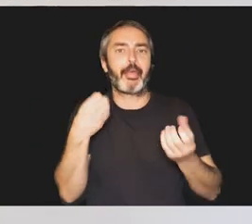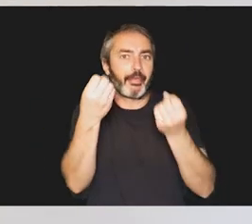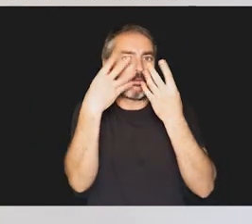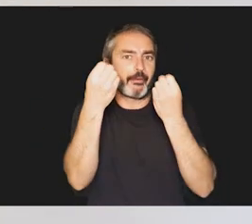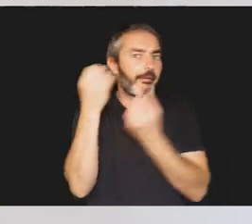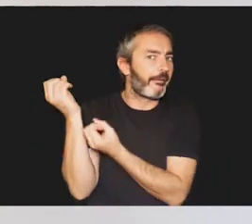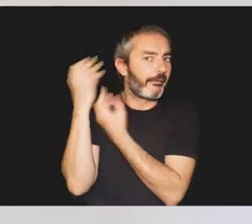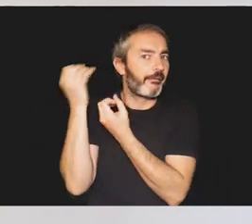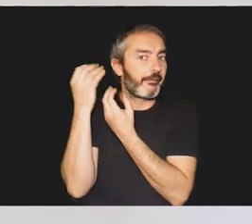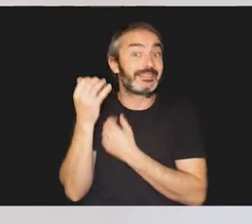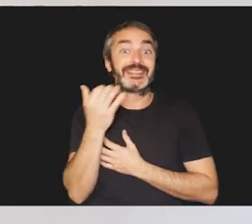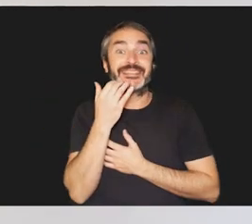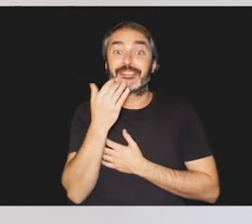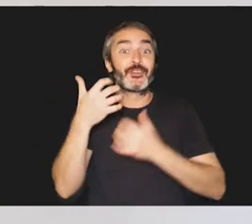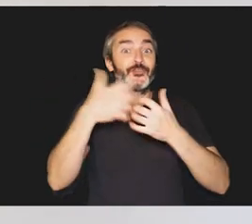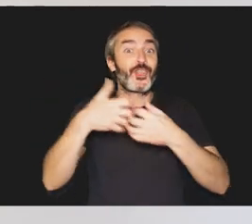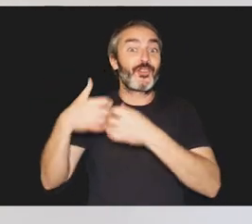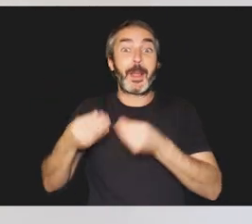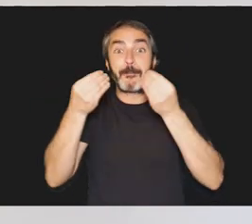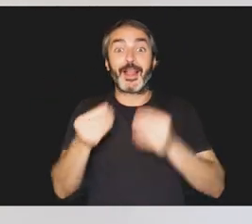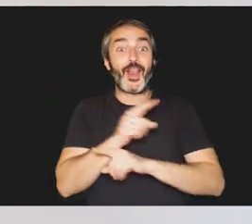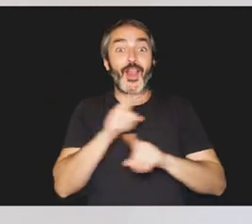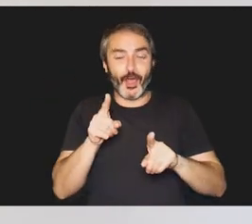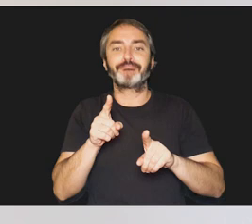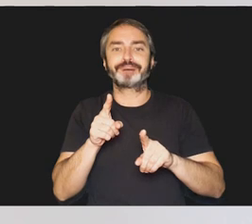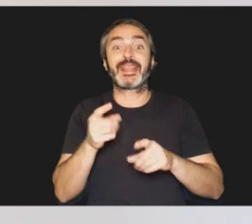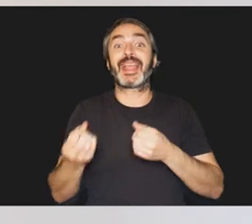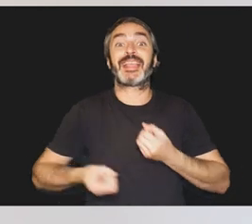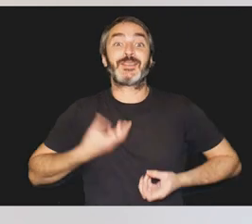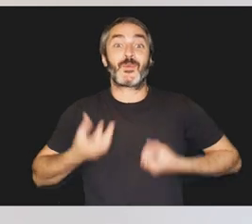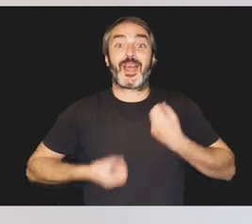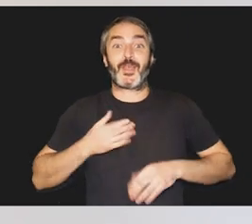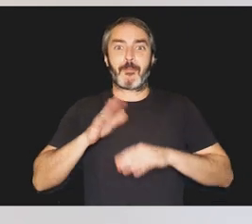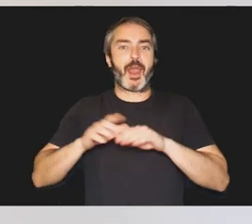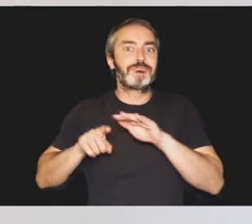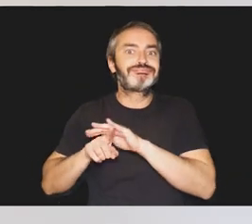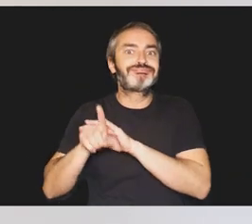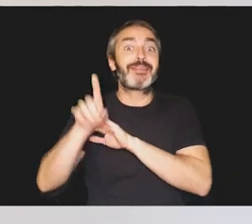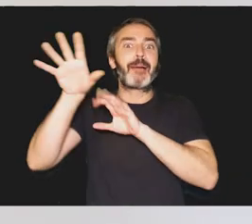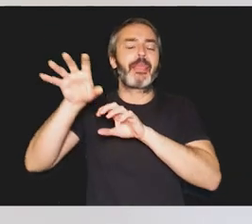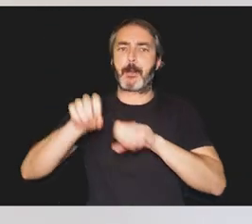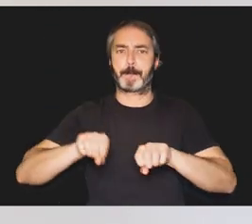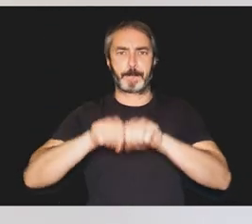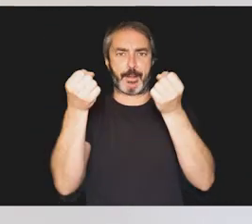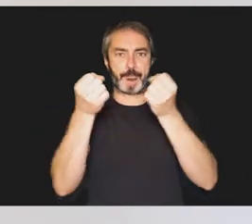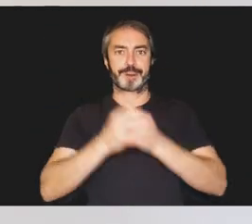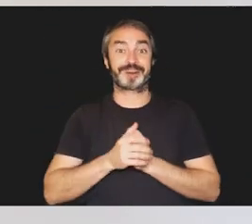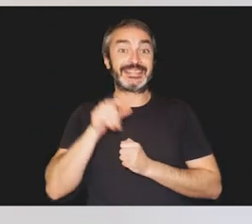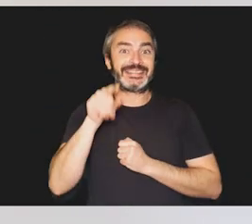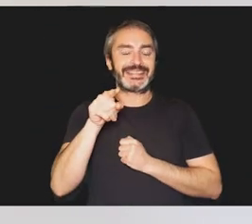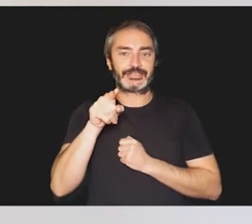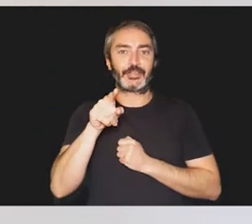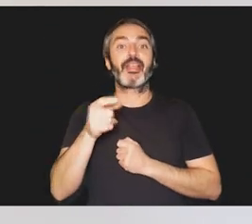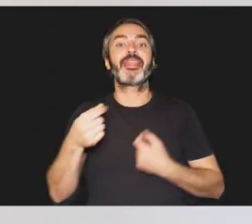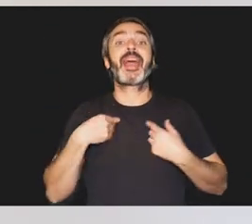de la vista y del oído. Si estos sentidos no funcionan correctamente, la estimulación necesaria para el aprendizaje se ve truncada y esto